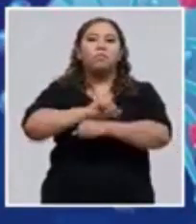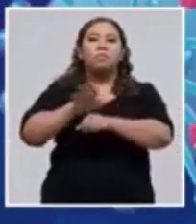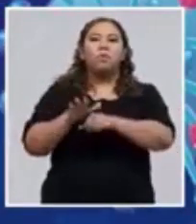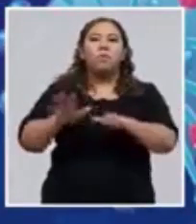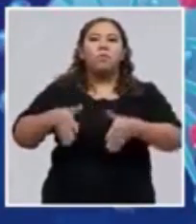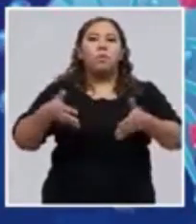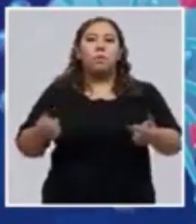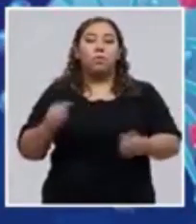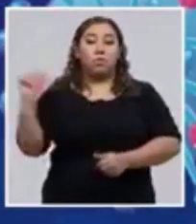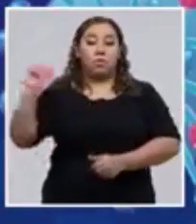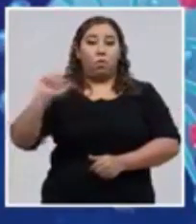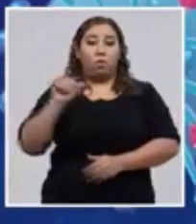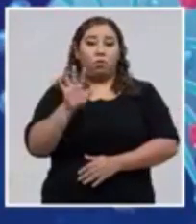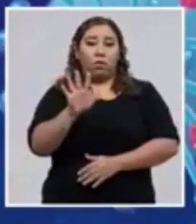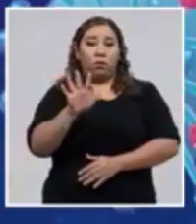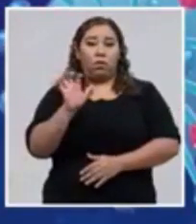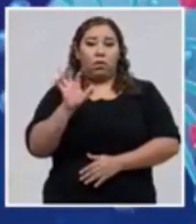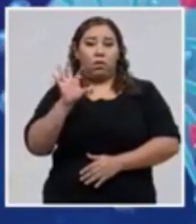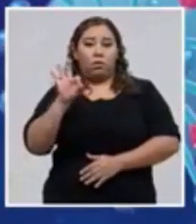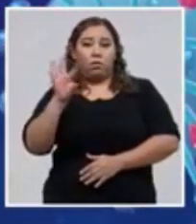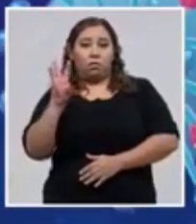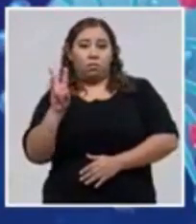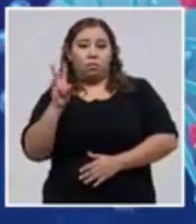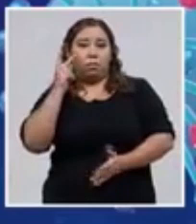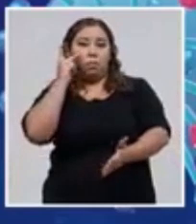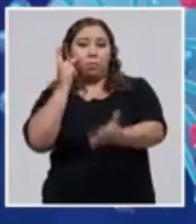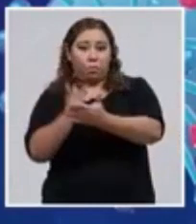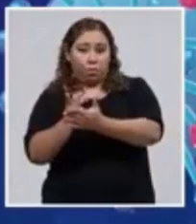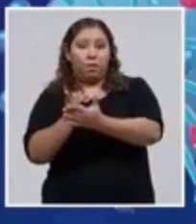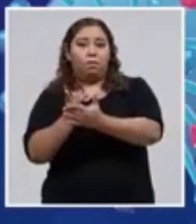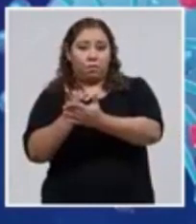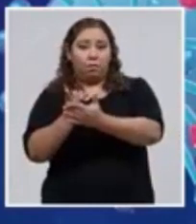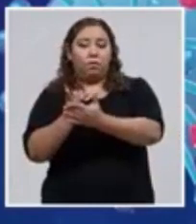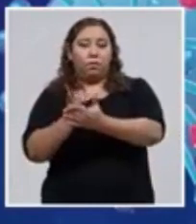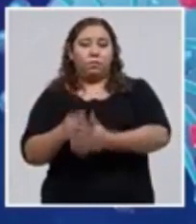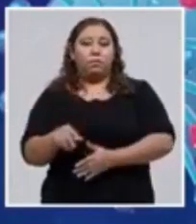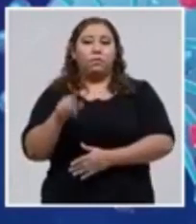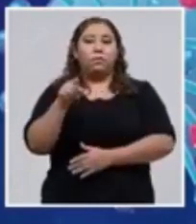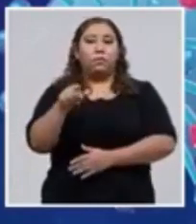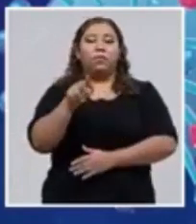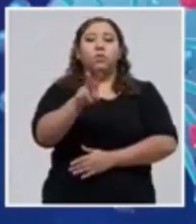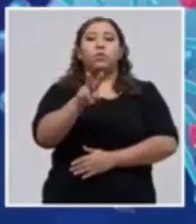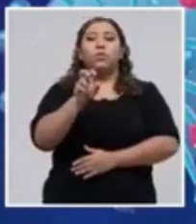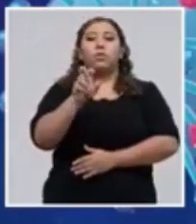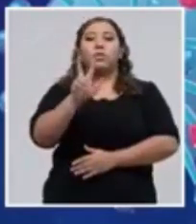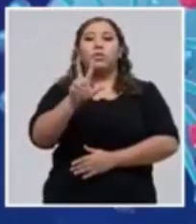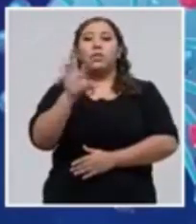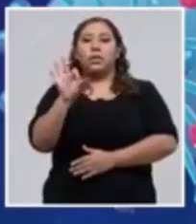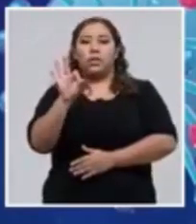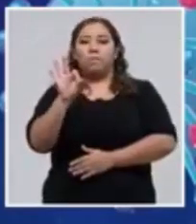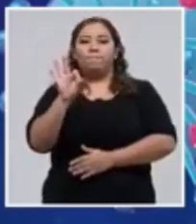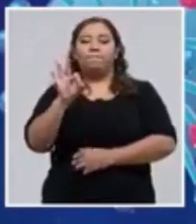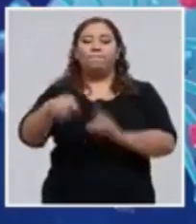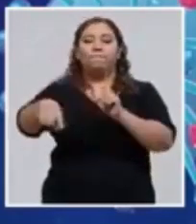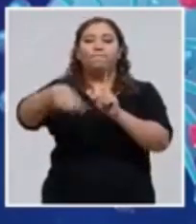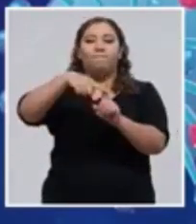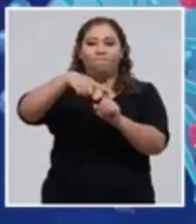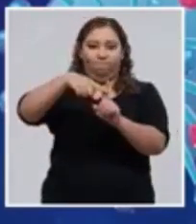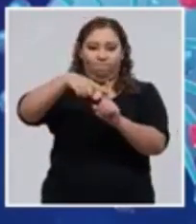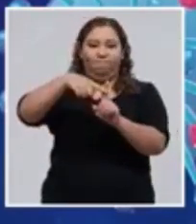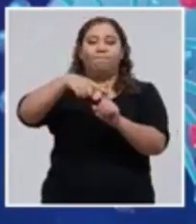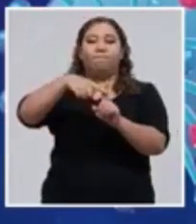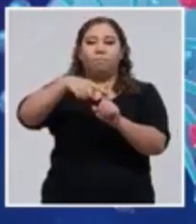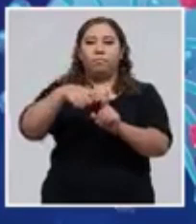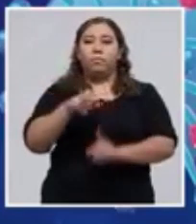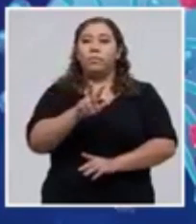596 pruebas, de las cuales 239 han resultado positivas,